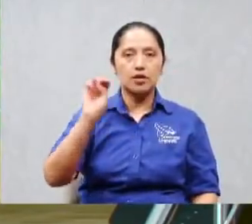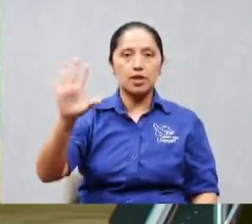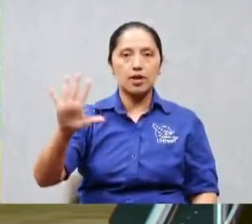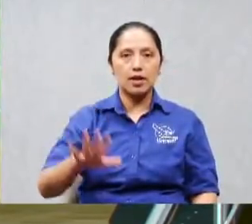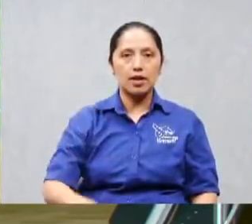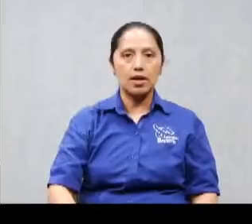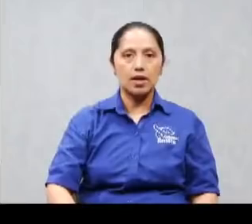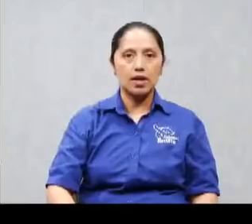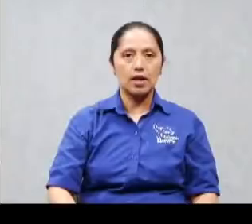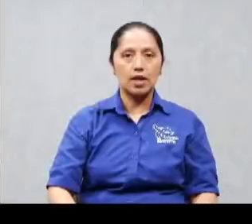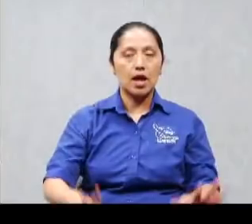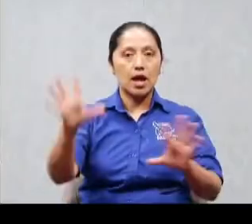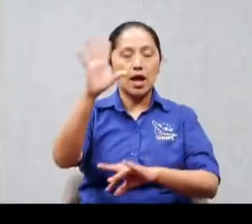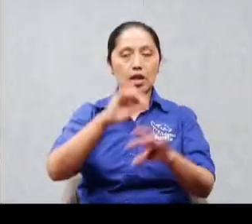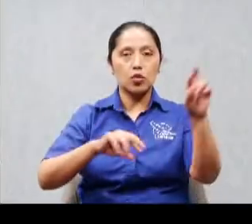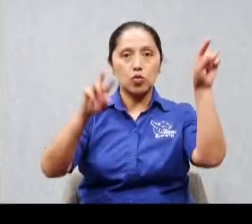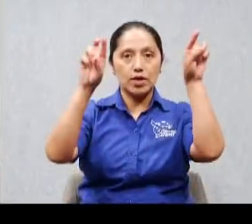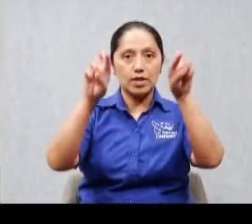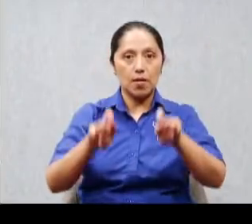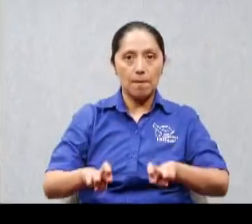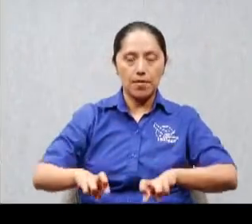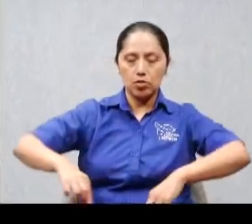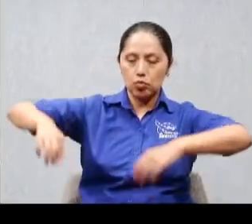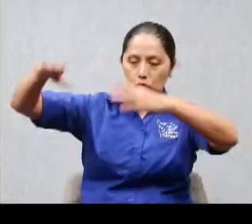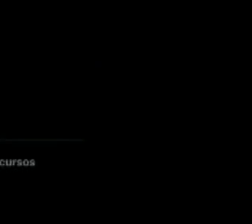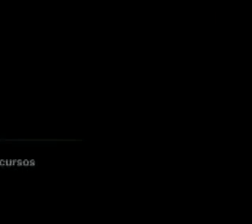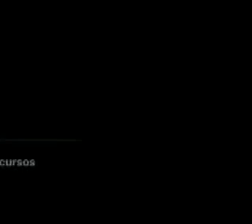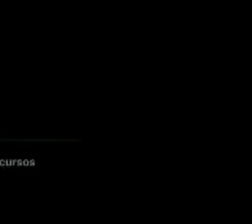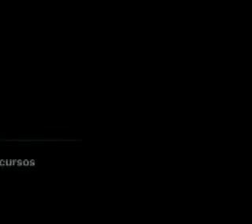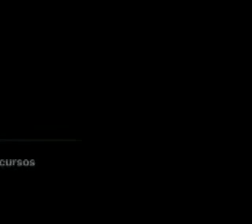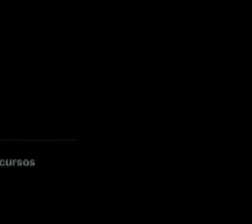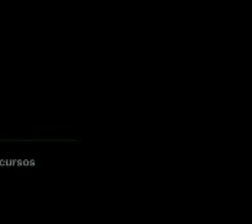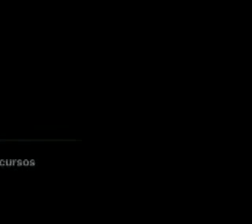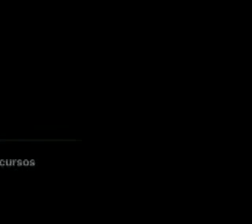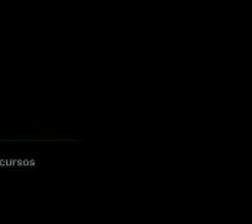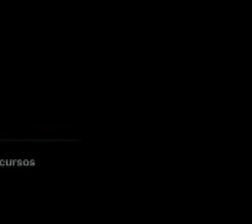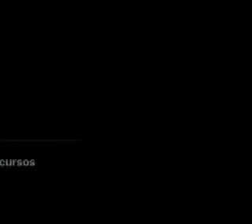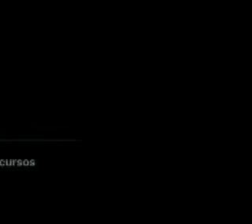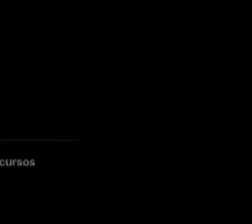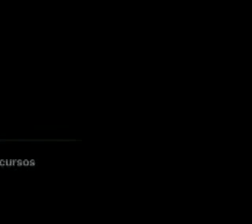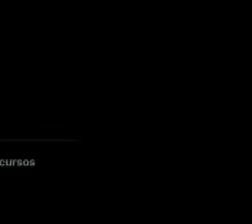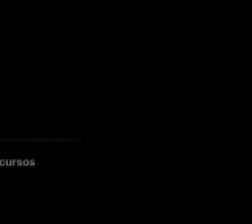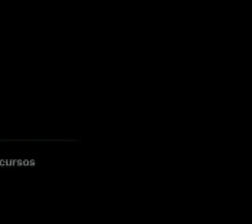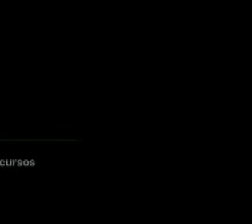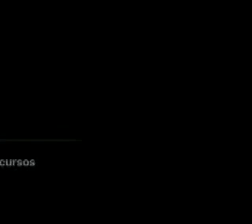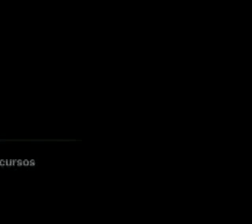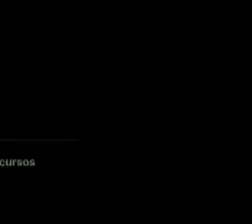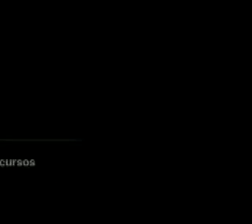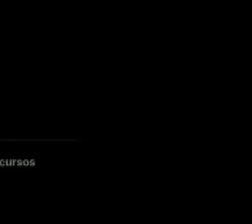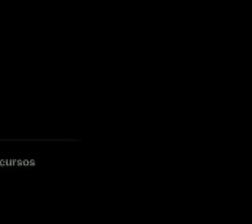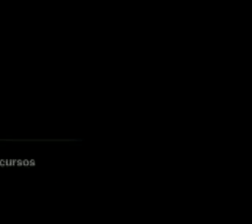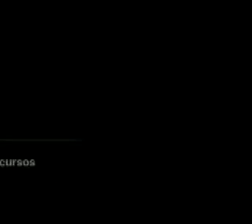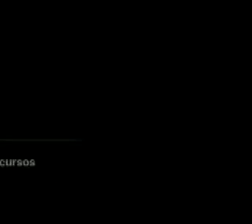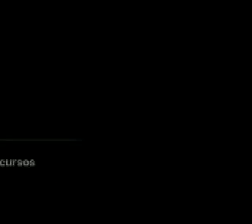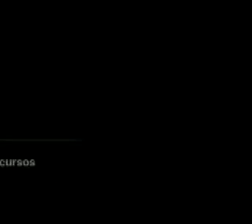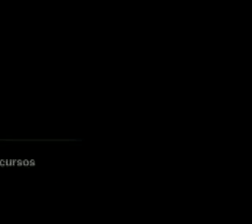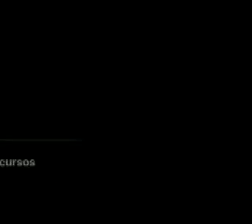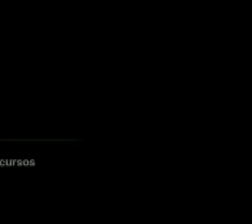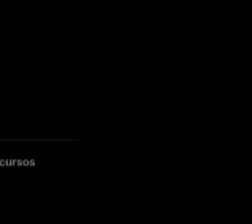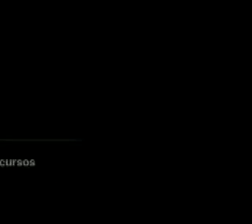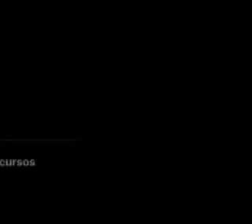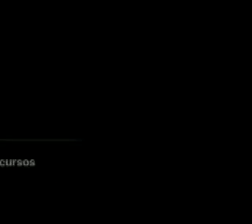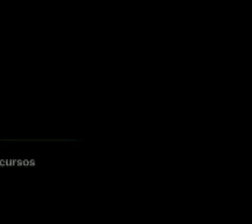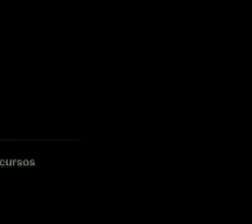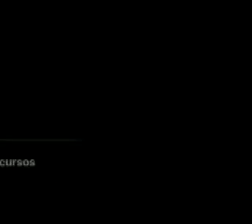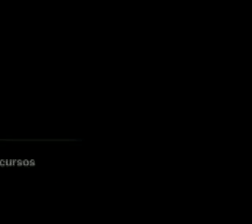entendidos caerán van a ser derribados a fin de ser refinados purificados y emblanquecidos